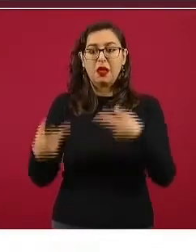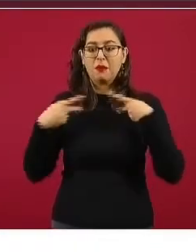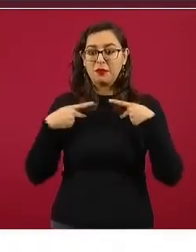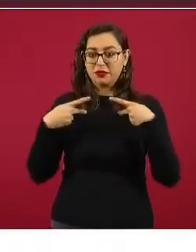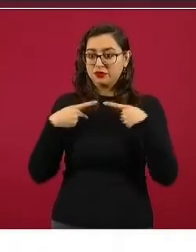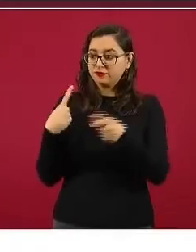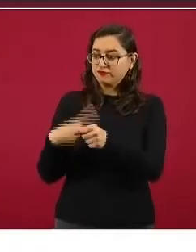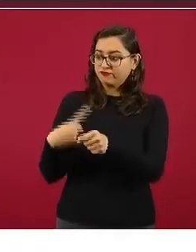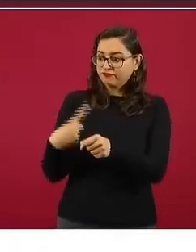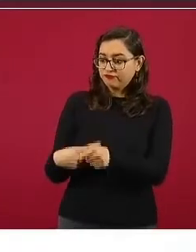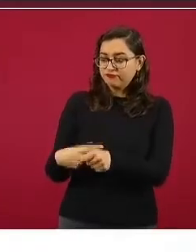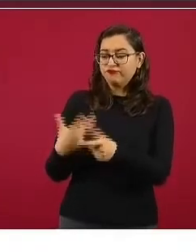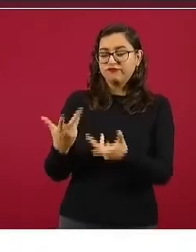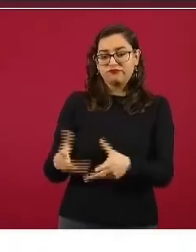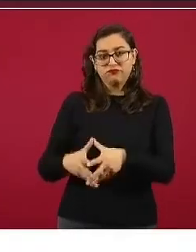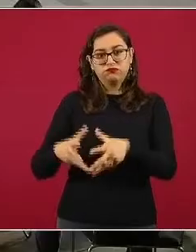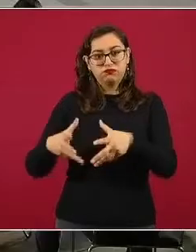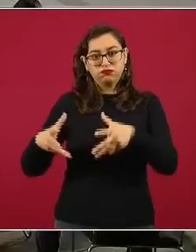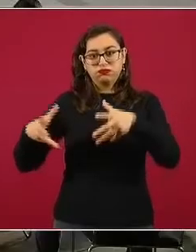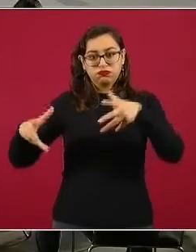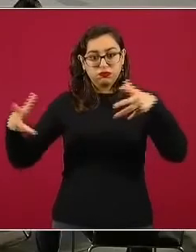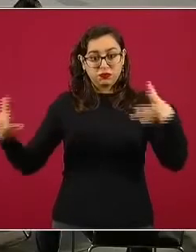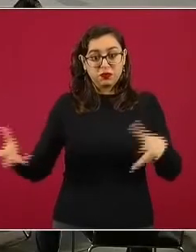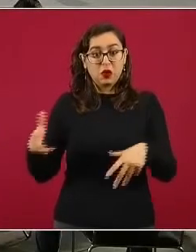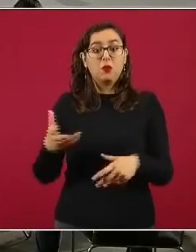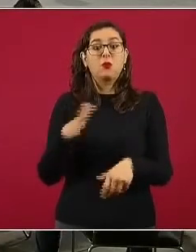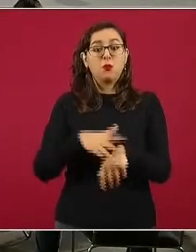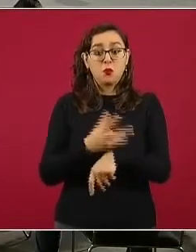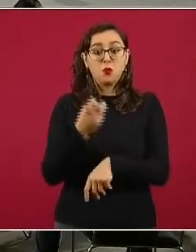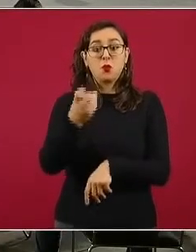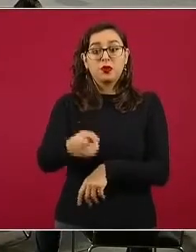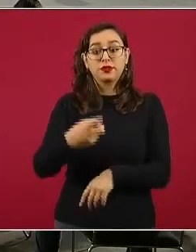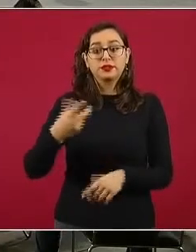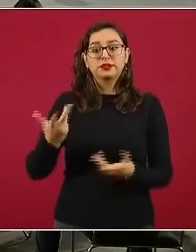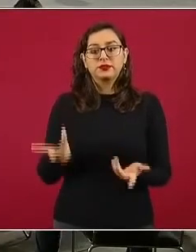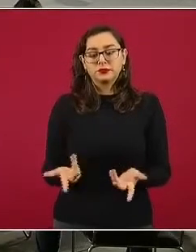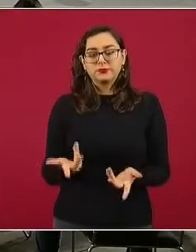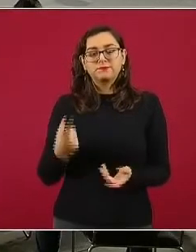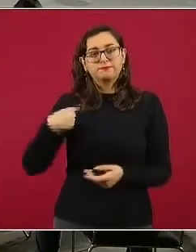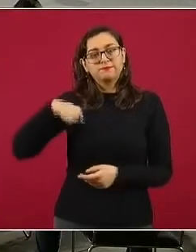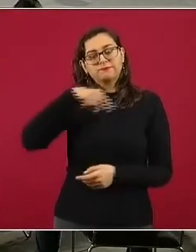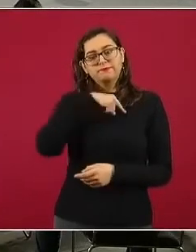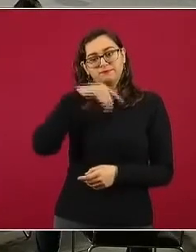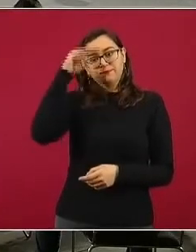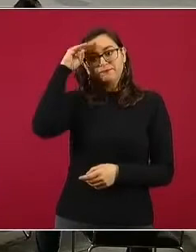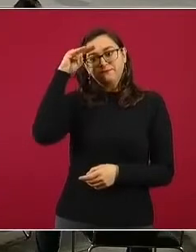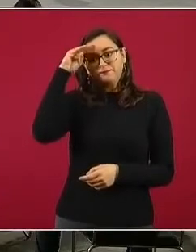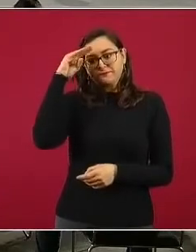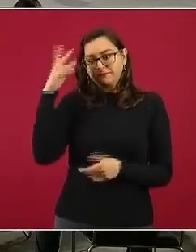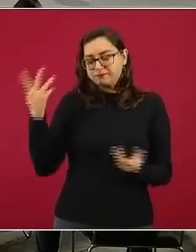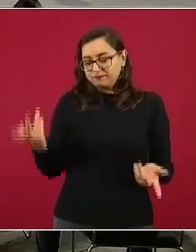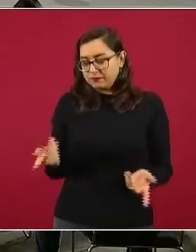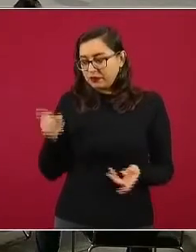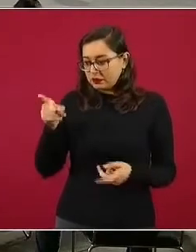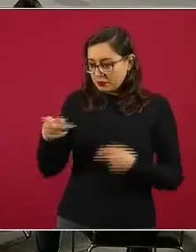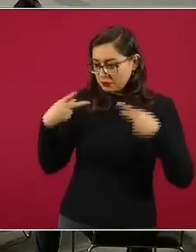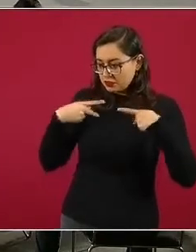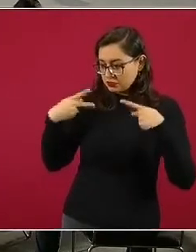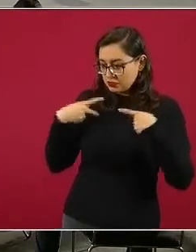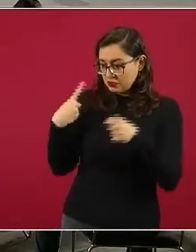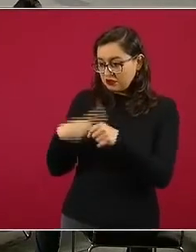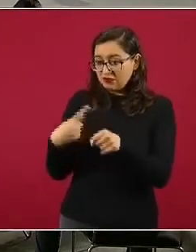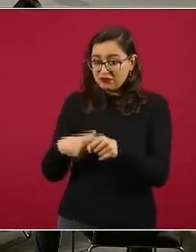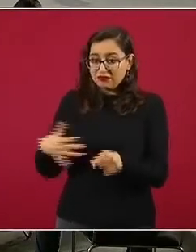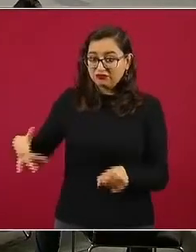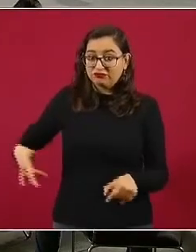enfermedad. Lo que tenemos que hacer, una vez que el paciente está con una patología de esa